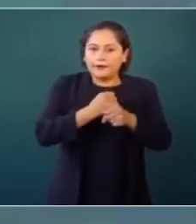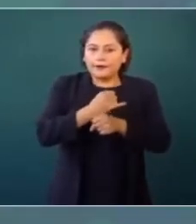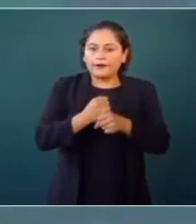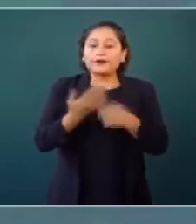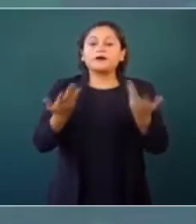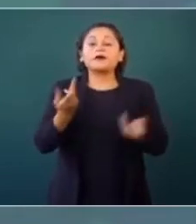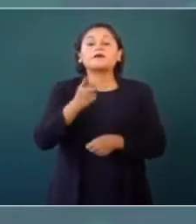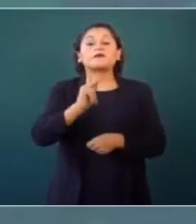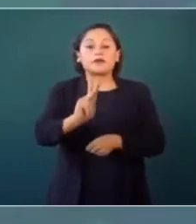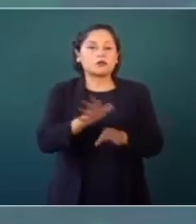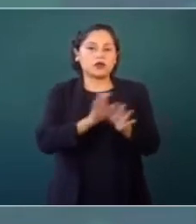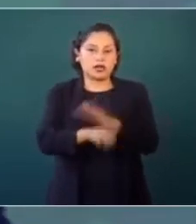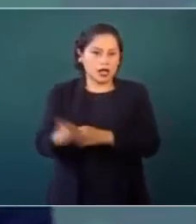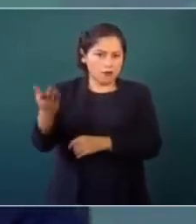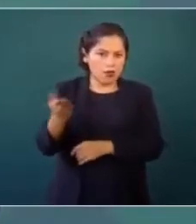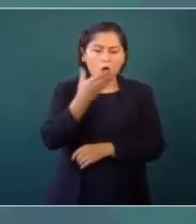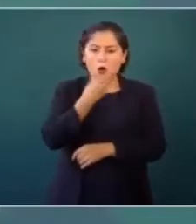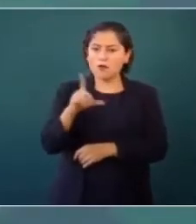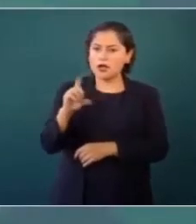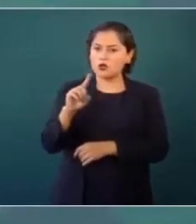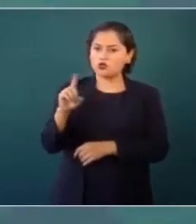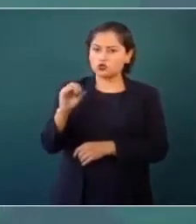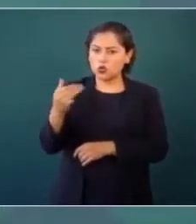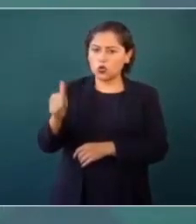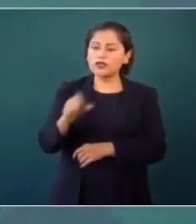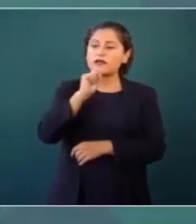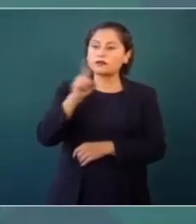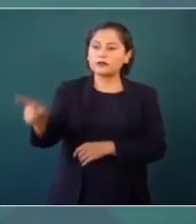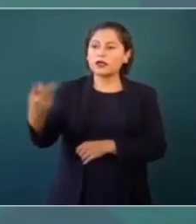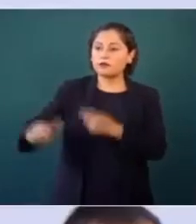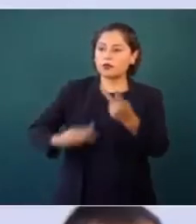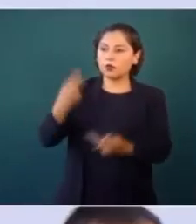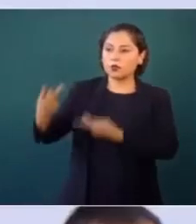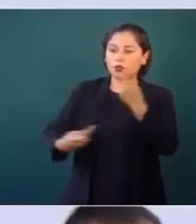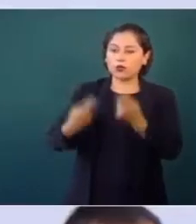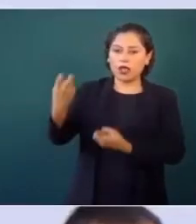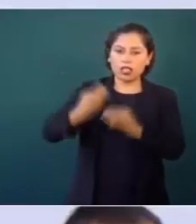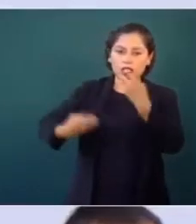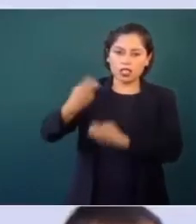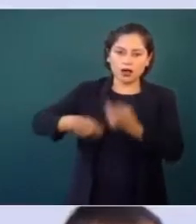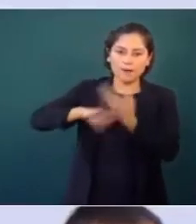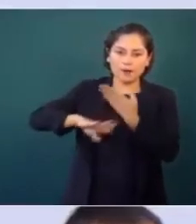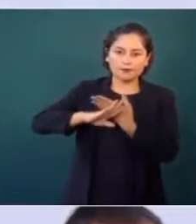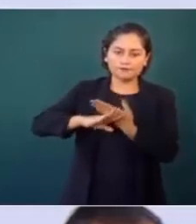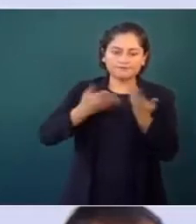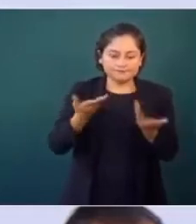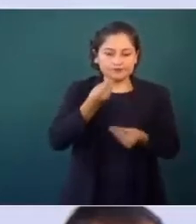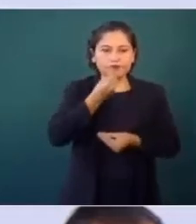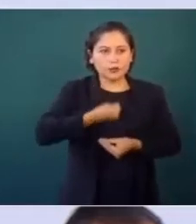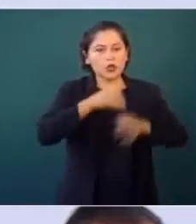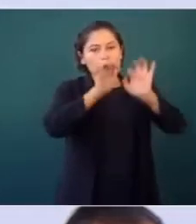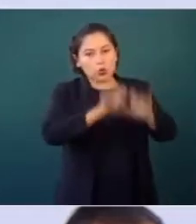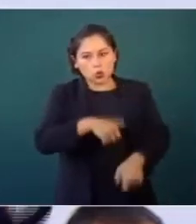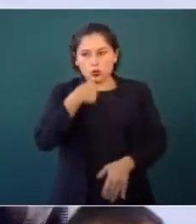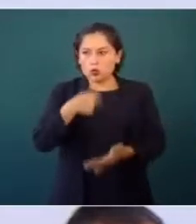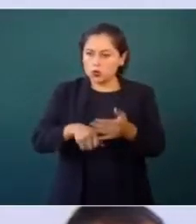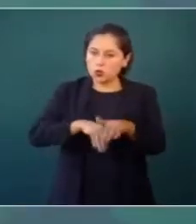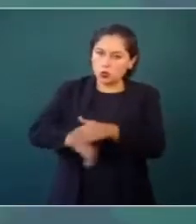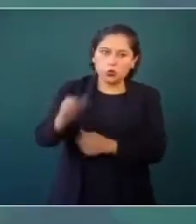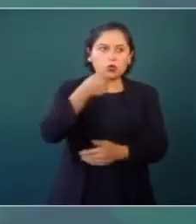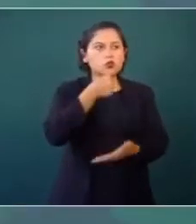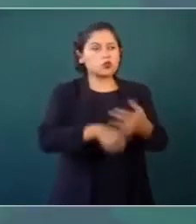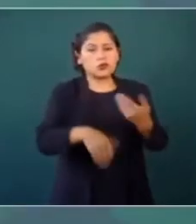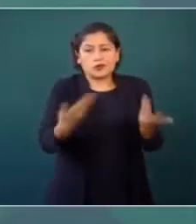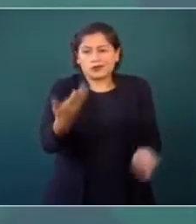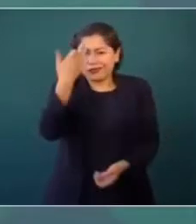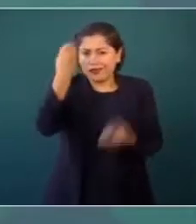confeso como es Lozoya, así como enviando cartas de réplica de insinuaciones sin sustento. Mire usted, señor presidente, que a todos ustedes